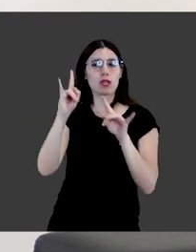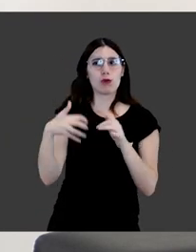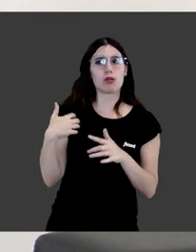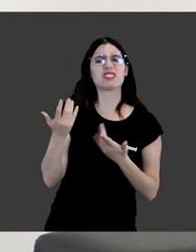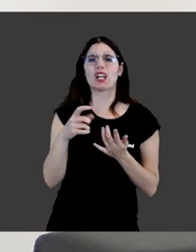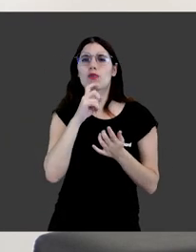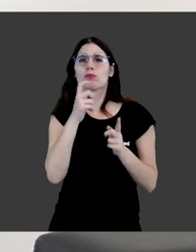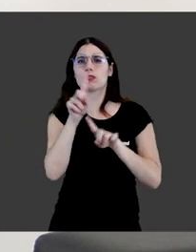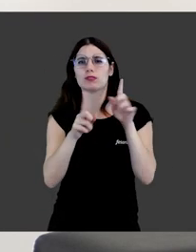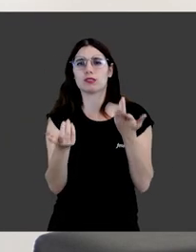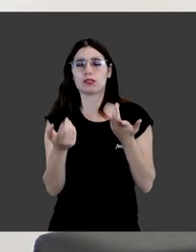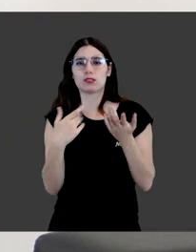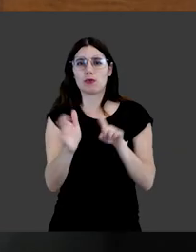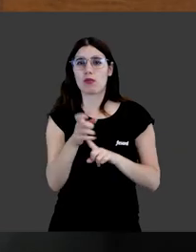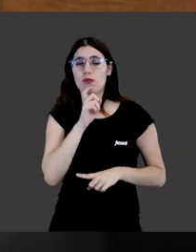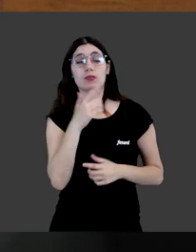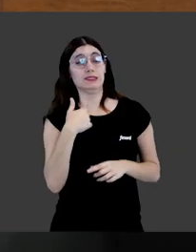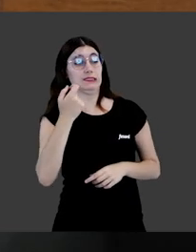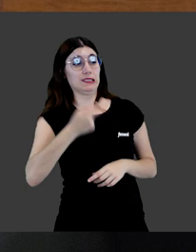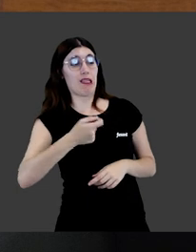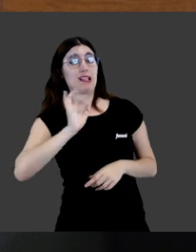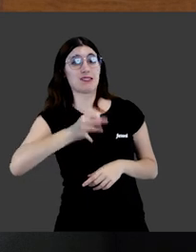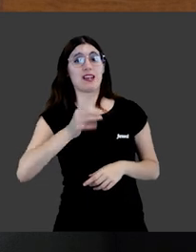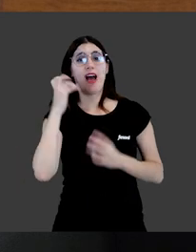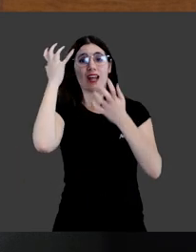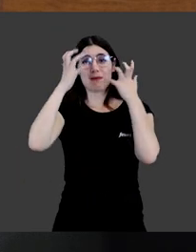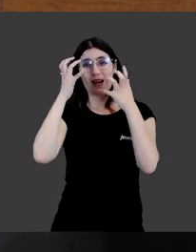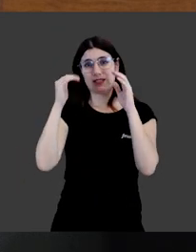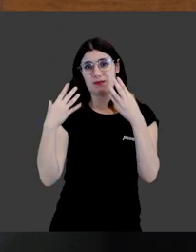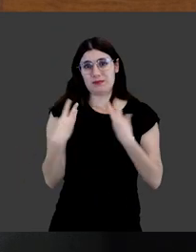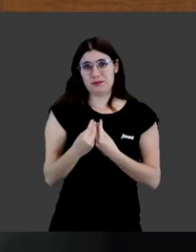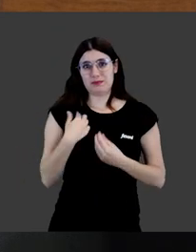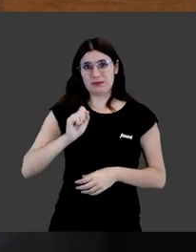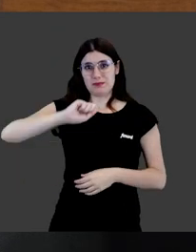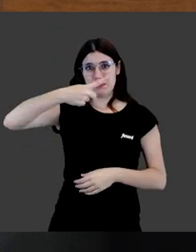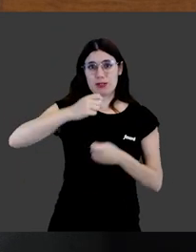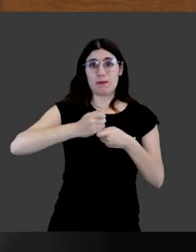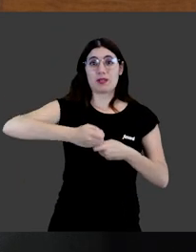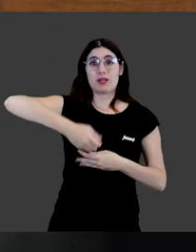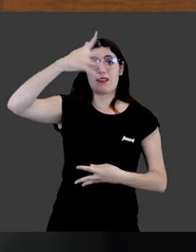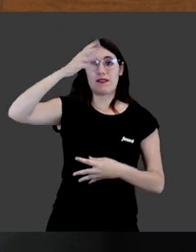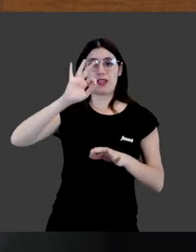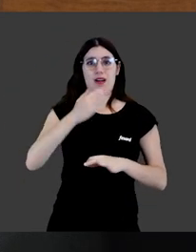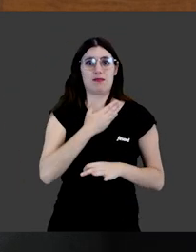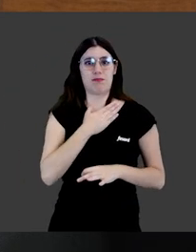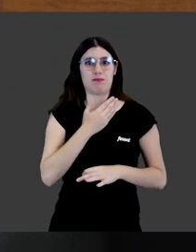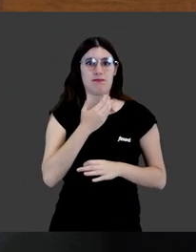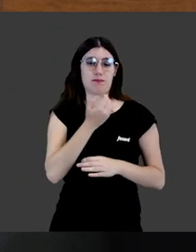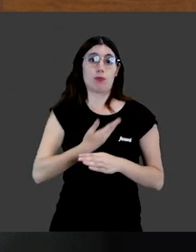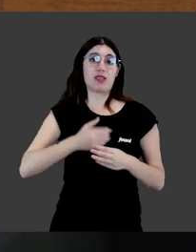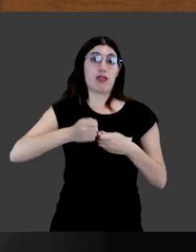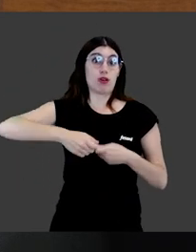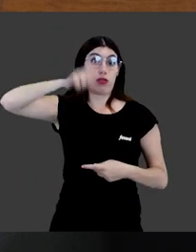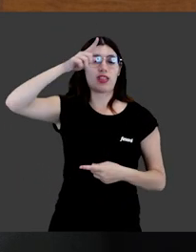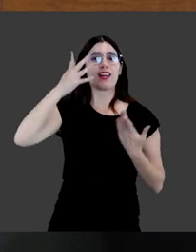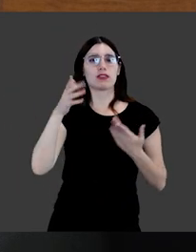de este tipo de conflictos? Sí, la verdad es que es muy habitual también que existan animales de compañía en pisos de edificios que están en régimen de propiedad